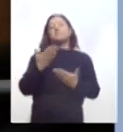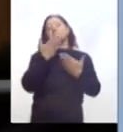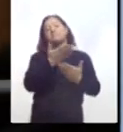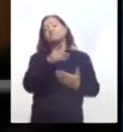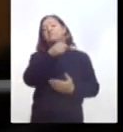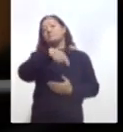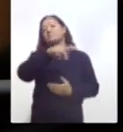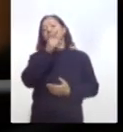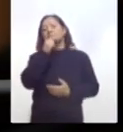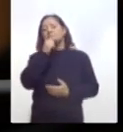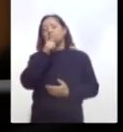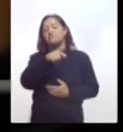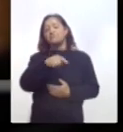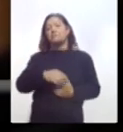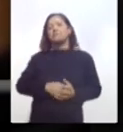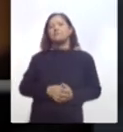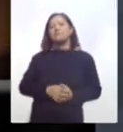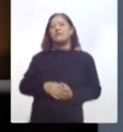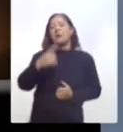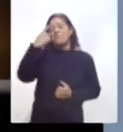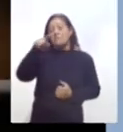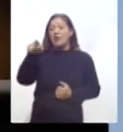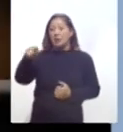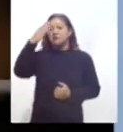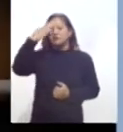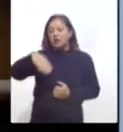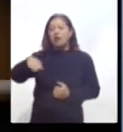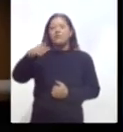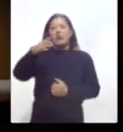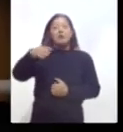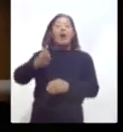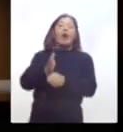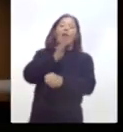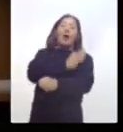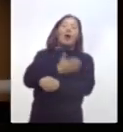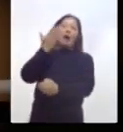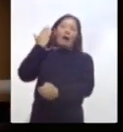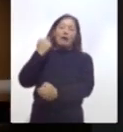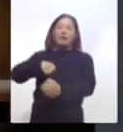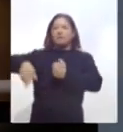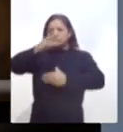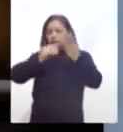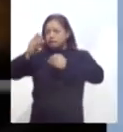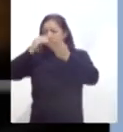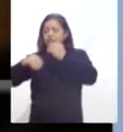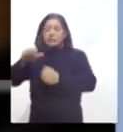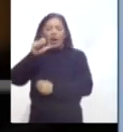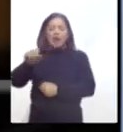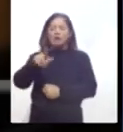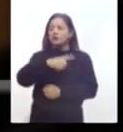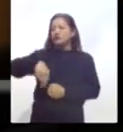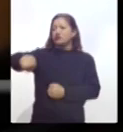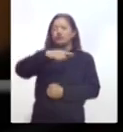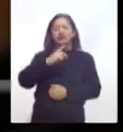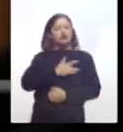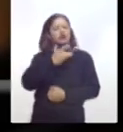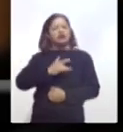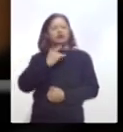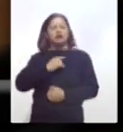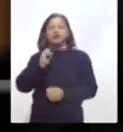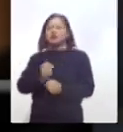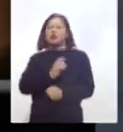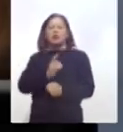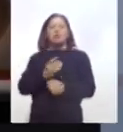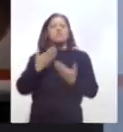municipales, estatales y federales a ejecutar los conocimientos teórico-prácticos adquiridos y con ello, fortalecer el esquema de seguridad e impartición de justicia.